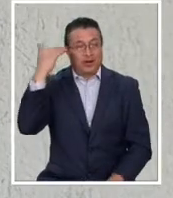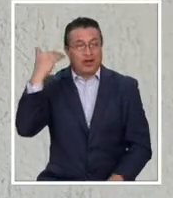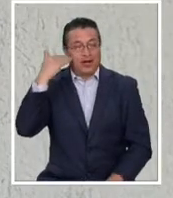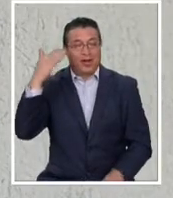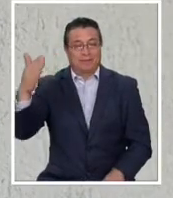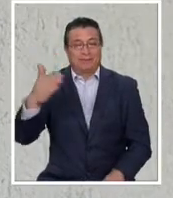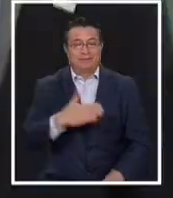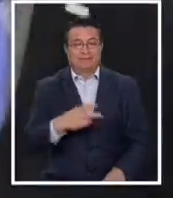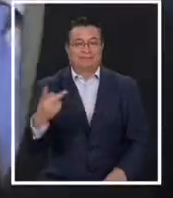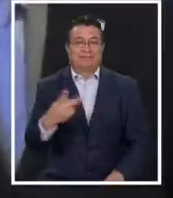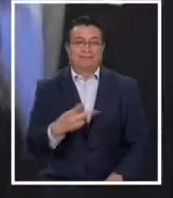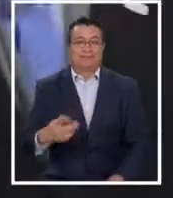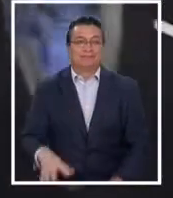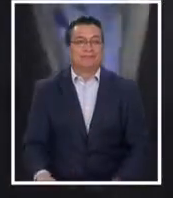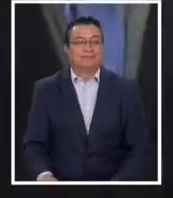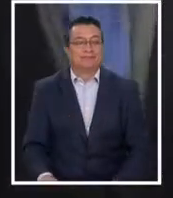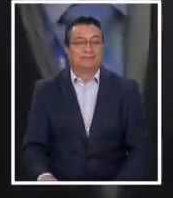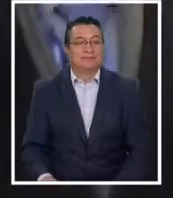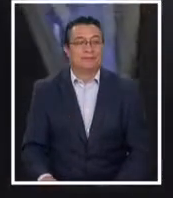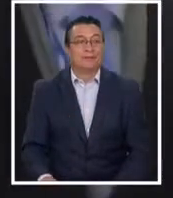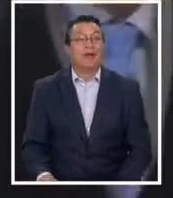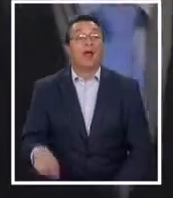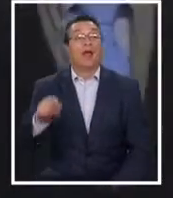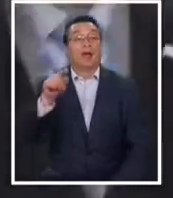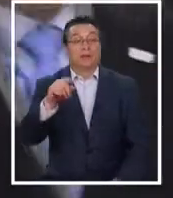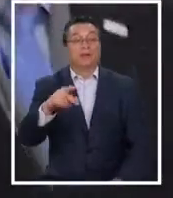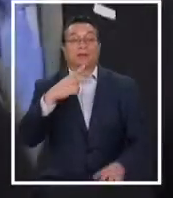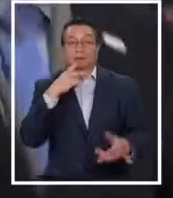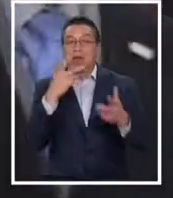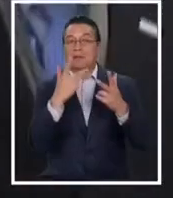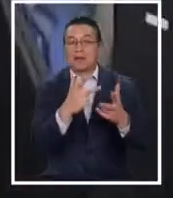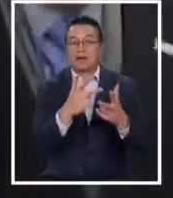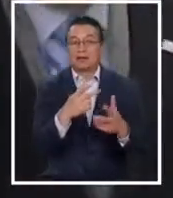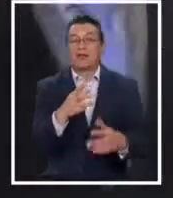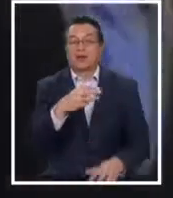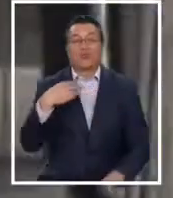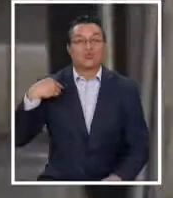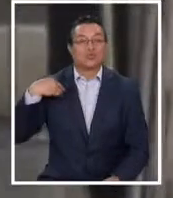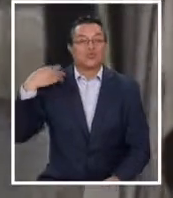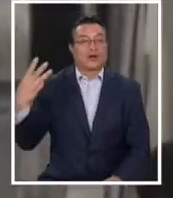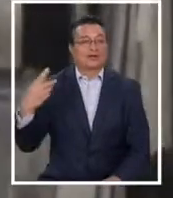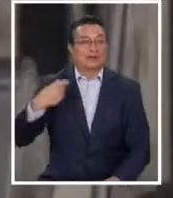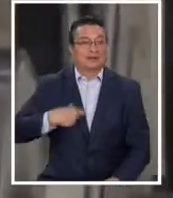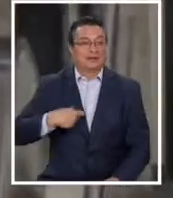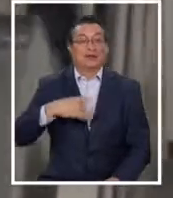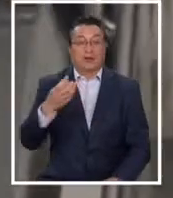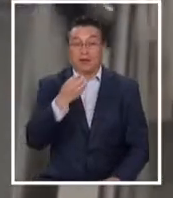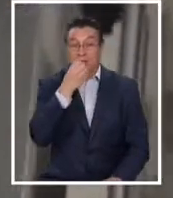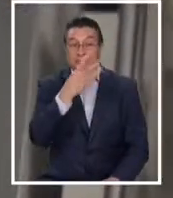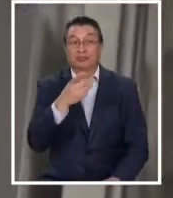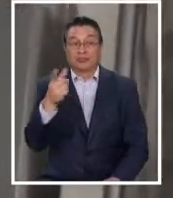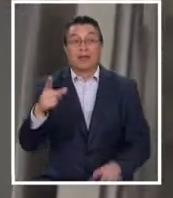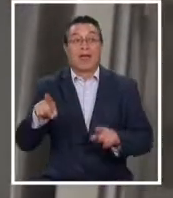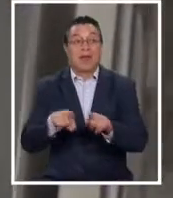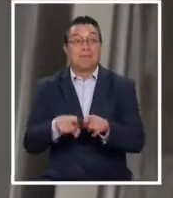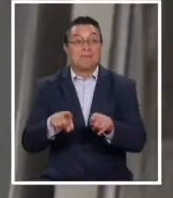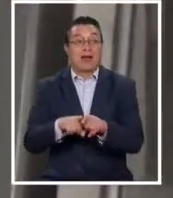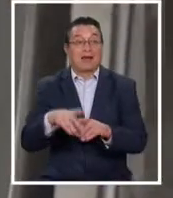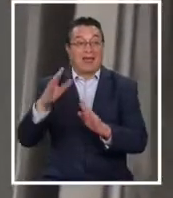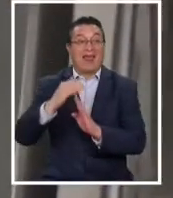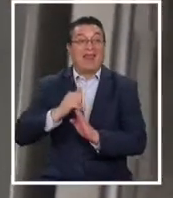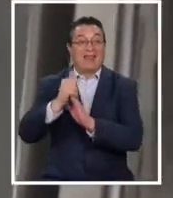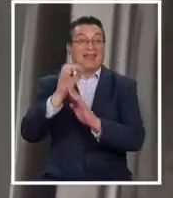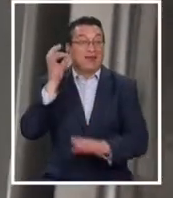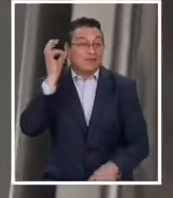Pyongyang y Seúl. Pese a las amenazas contra Washington y Seúl, que hace poco pronunció la hermana del líder Kim Jo